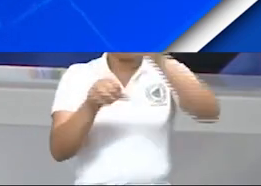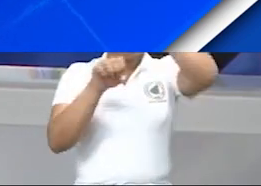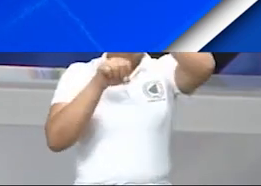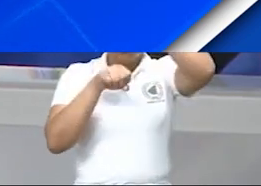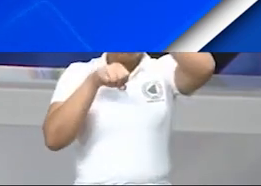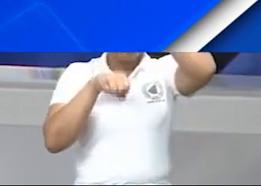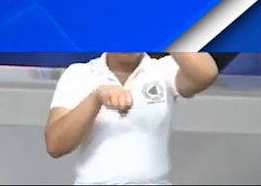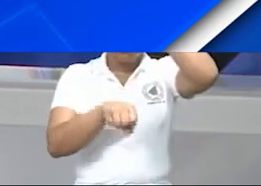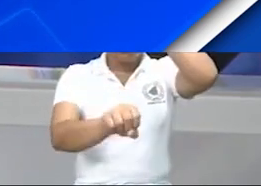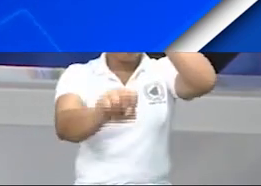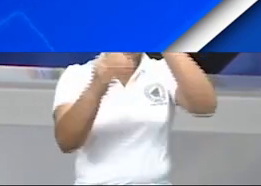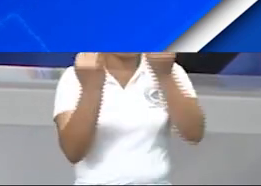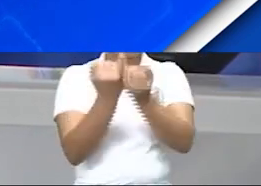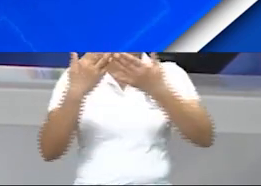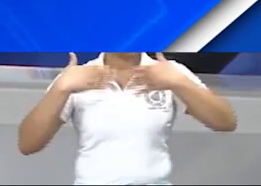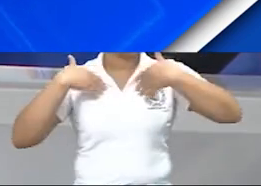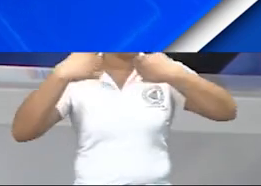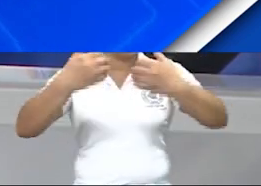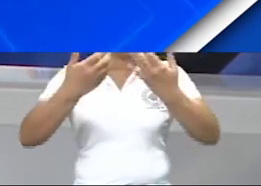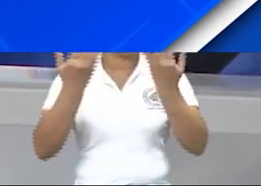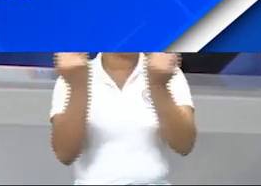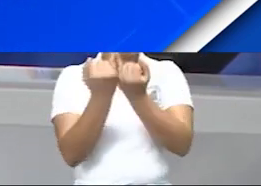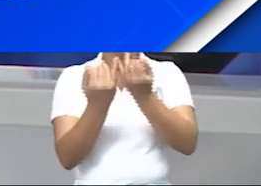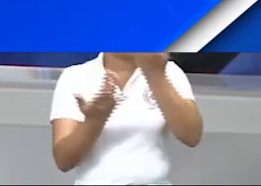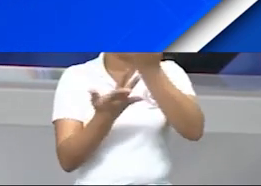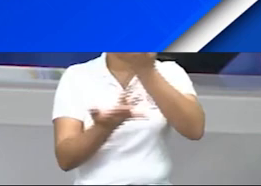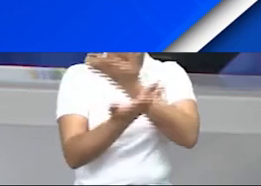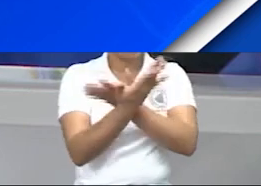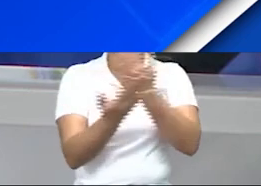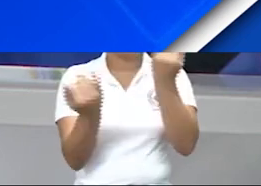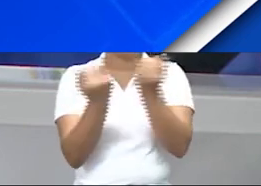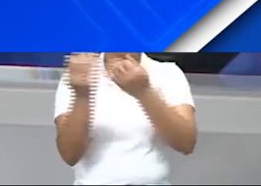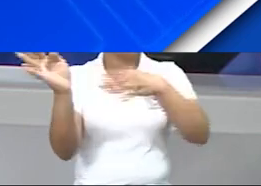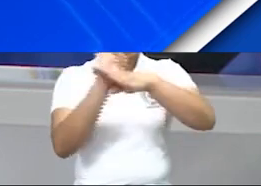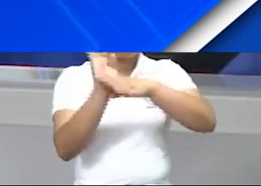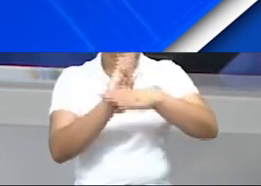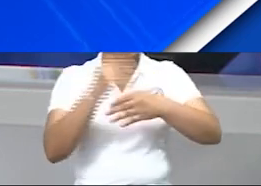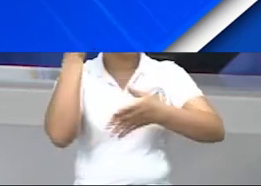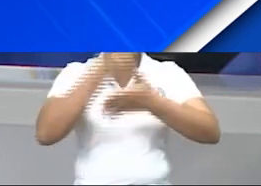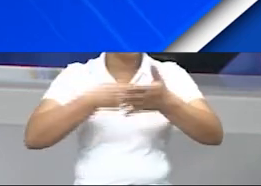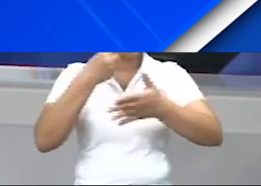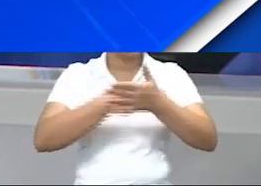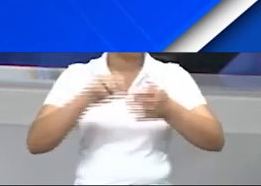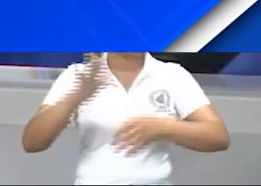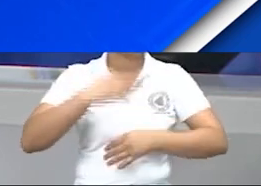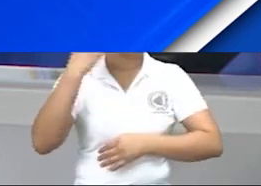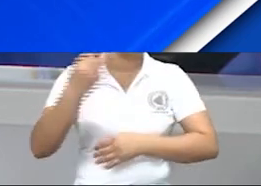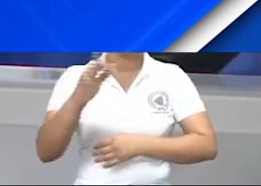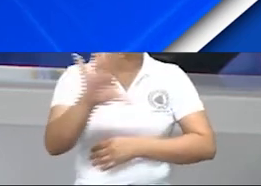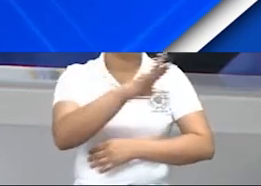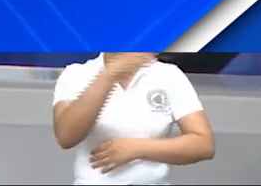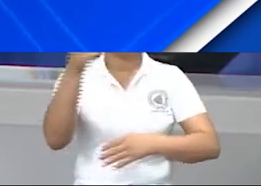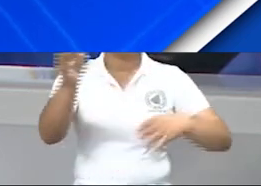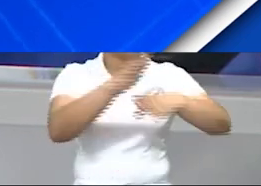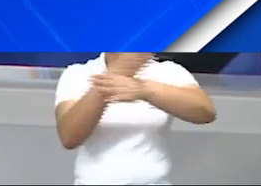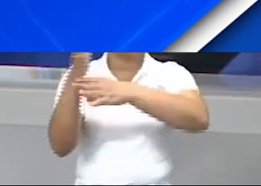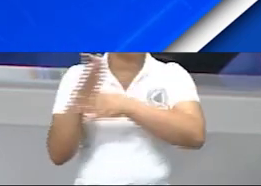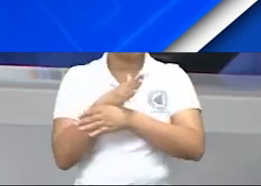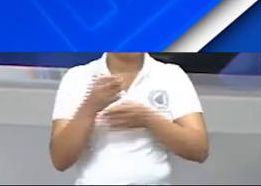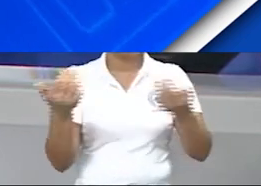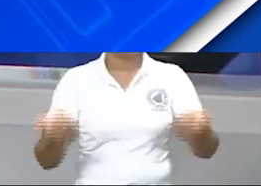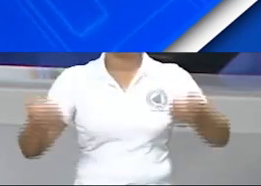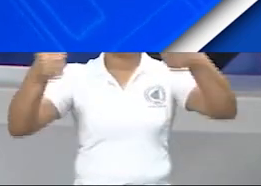agropecuaria, salud, tecnología, banca y finanzas, defensa y seguridad y otras áreas que sean del interés y